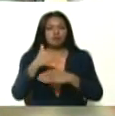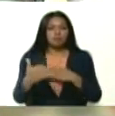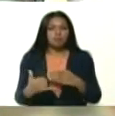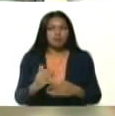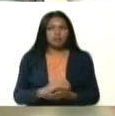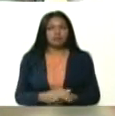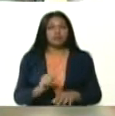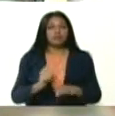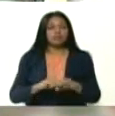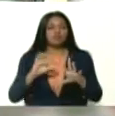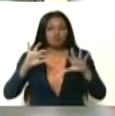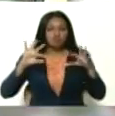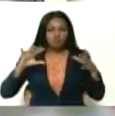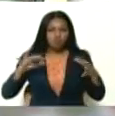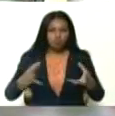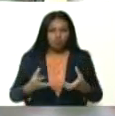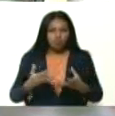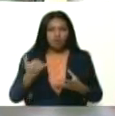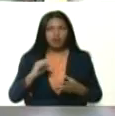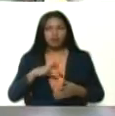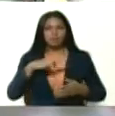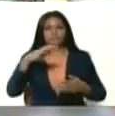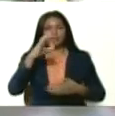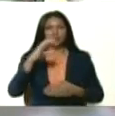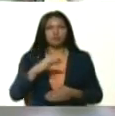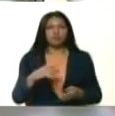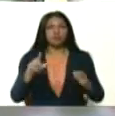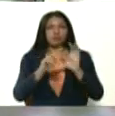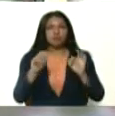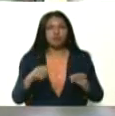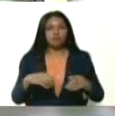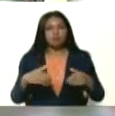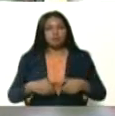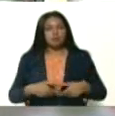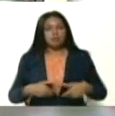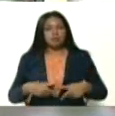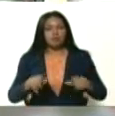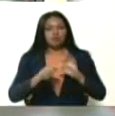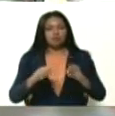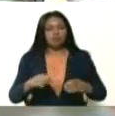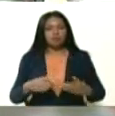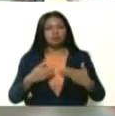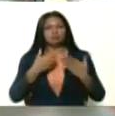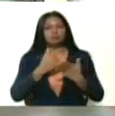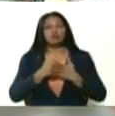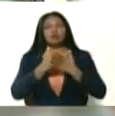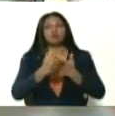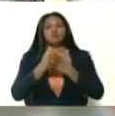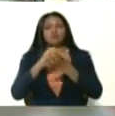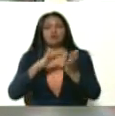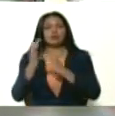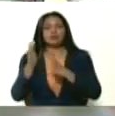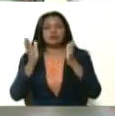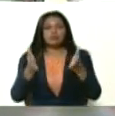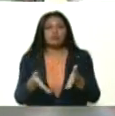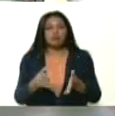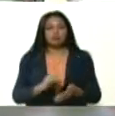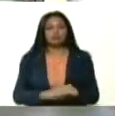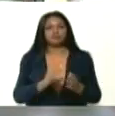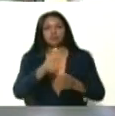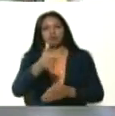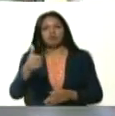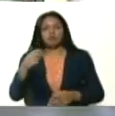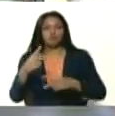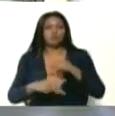todo en tiempos de pandemia, con espíritu desprendido y sacrificio y de aporte solidario cristiano. A todos los